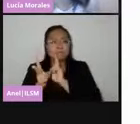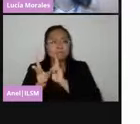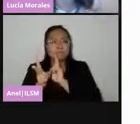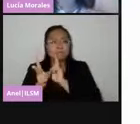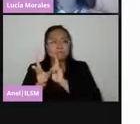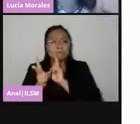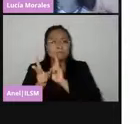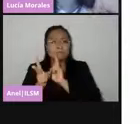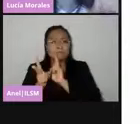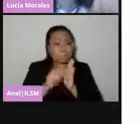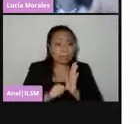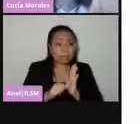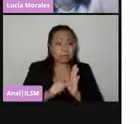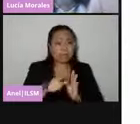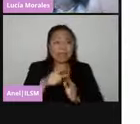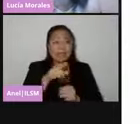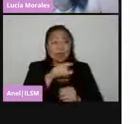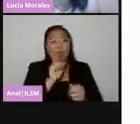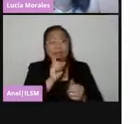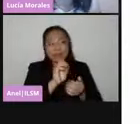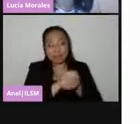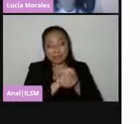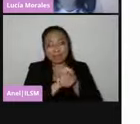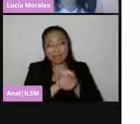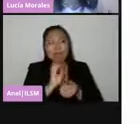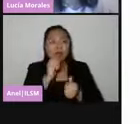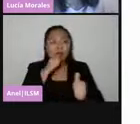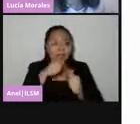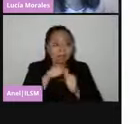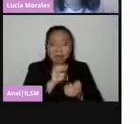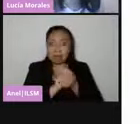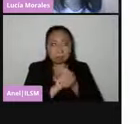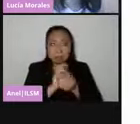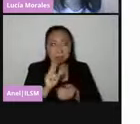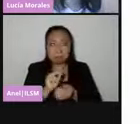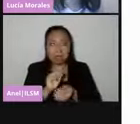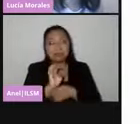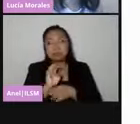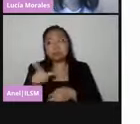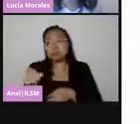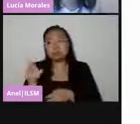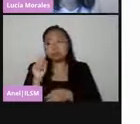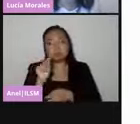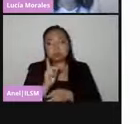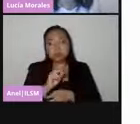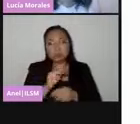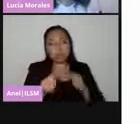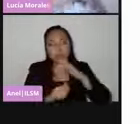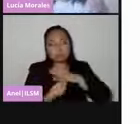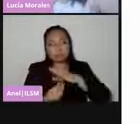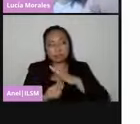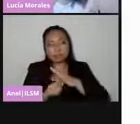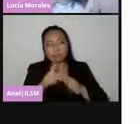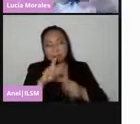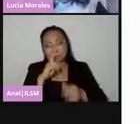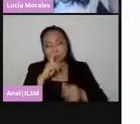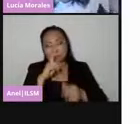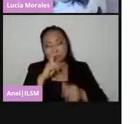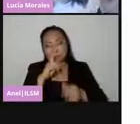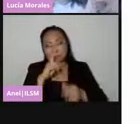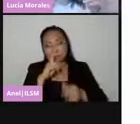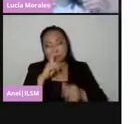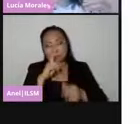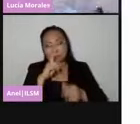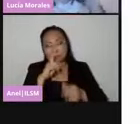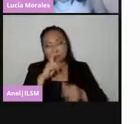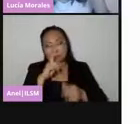mes y que no haya en el mes sorteado ni con la letra sorteada, pues difícilmente va a ser funcionario o funcionaria de casilla. Entonces, ya una vez